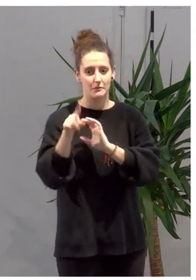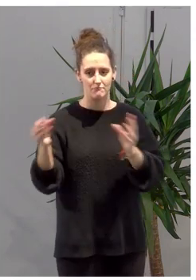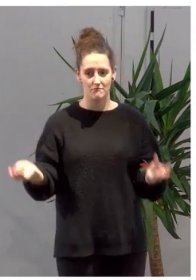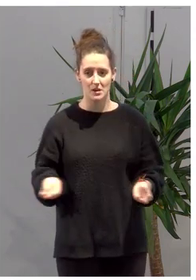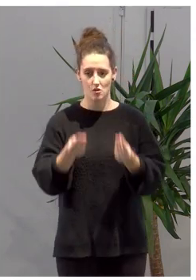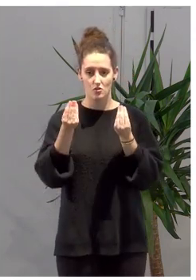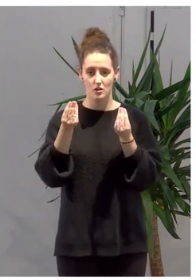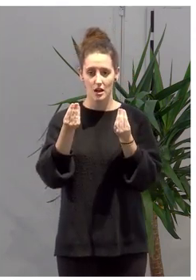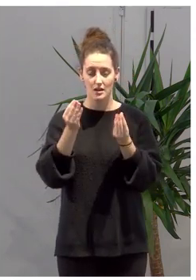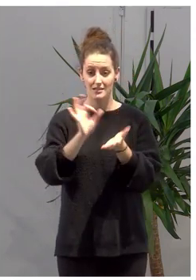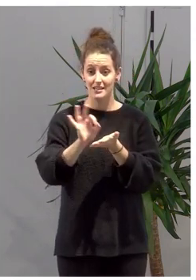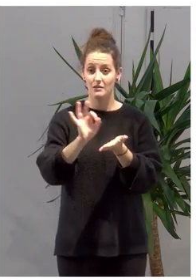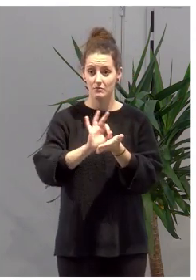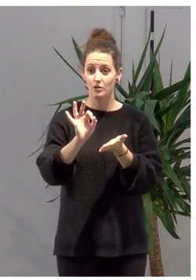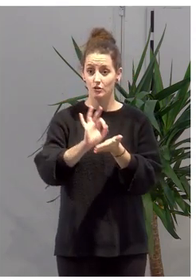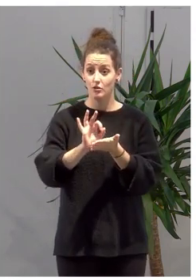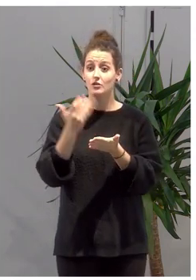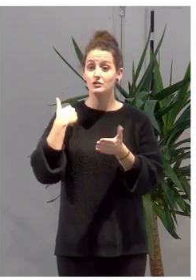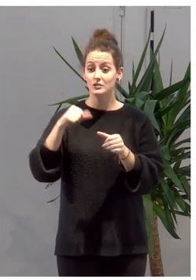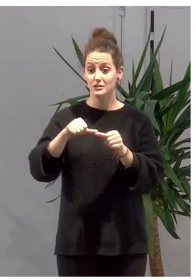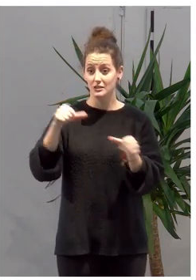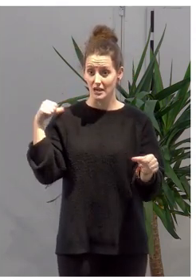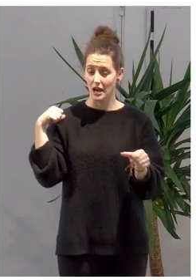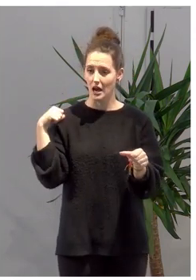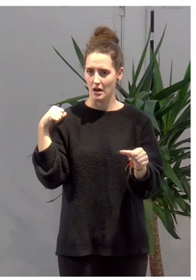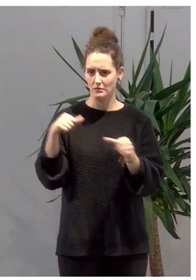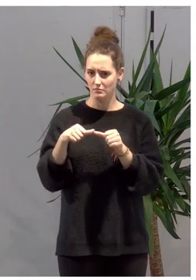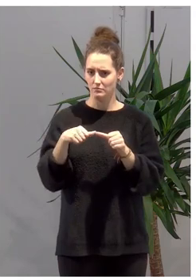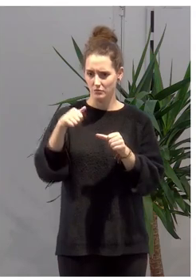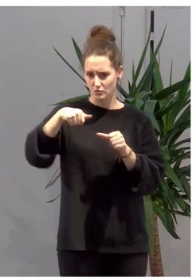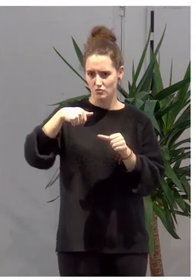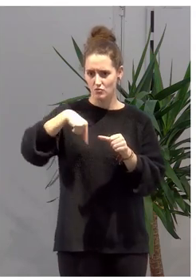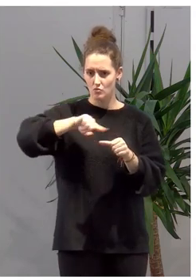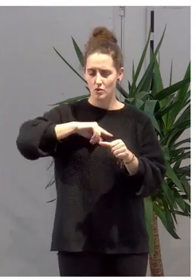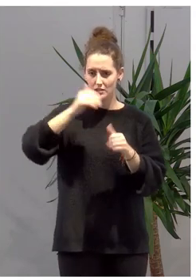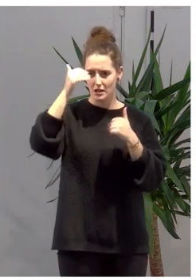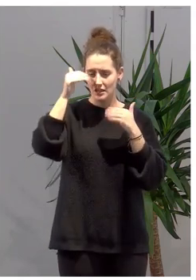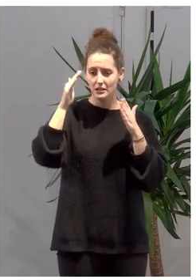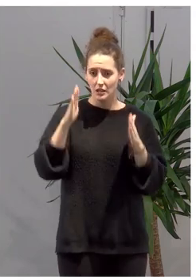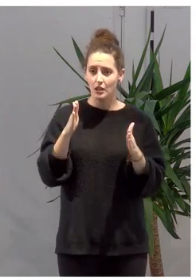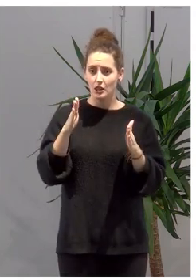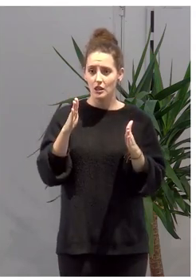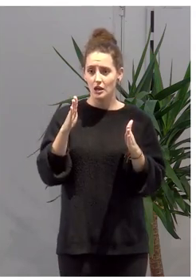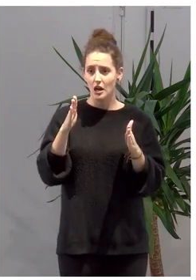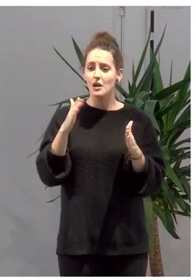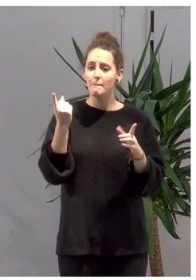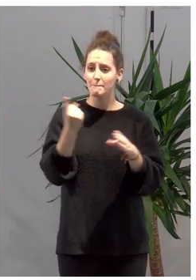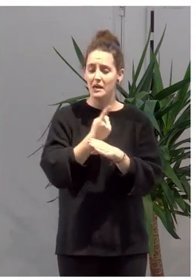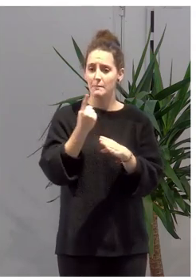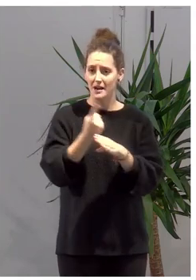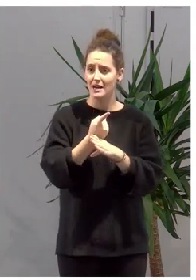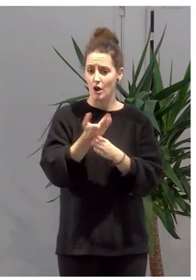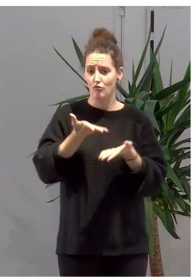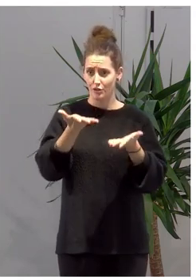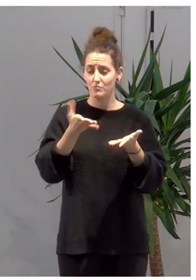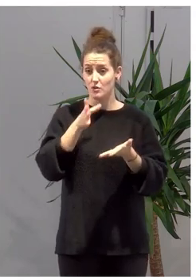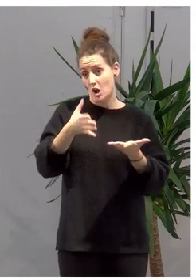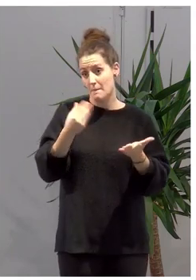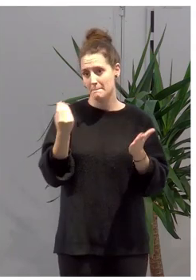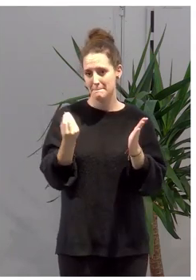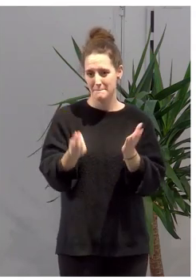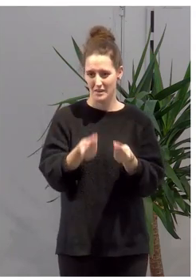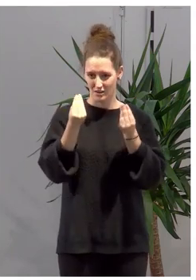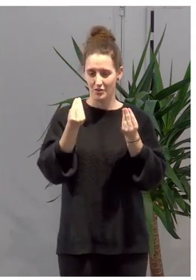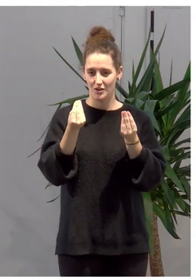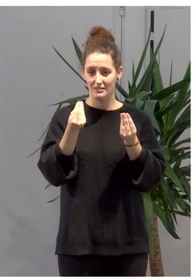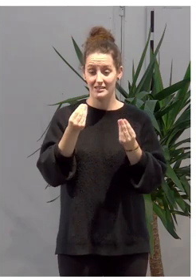los servicios que ya ofrecemos de calidad en nuestra atención primaria y en concreto en los que tienen